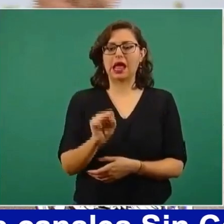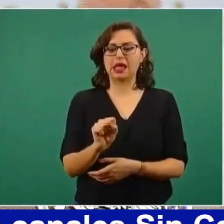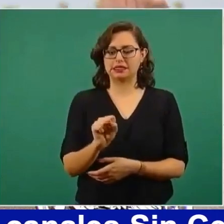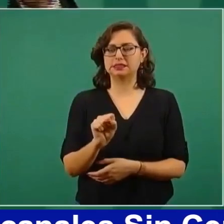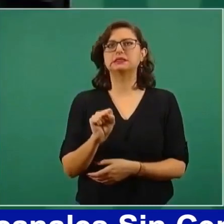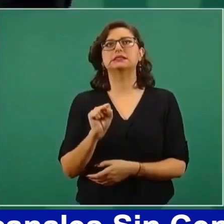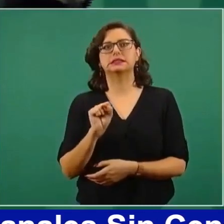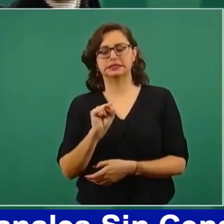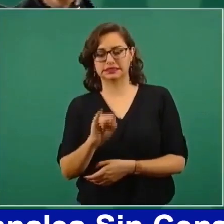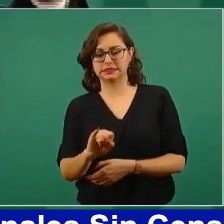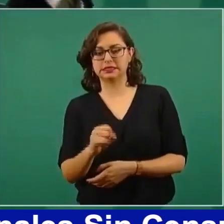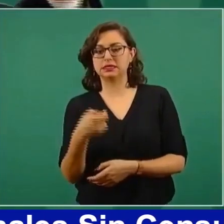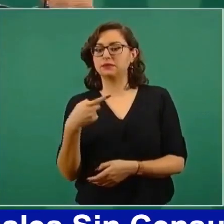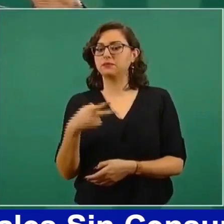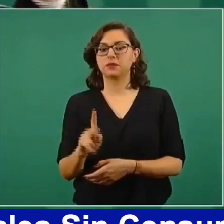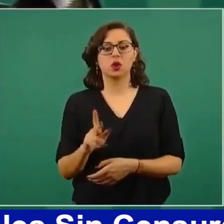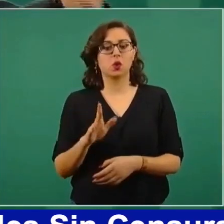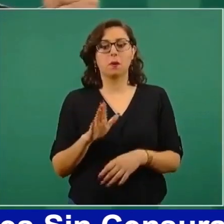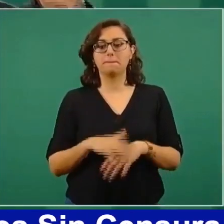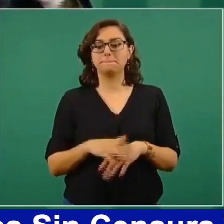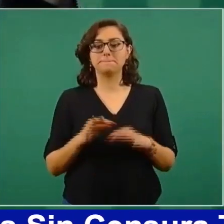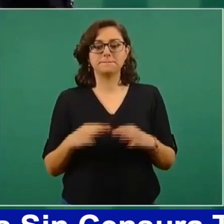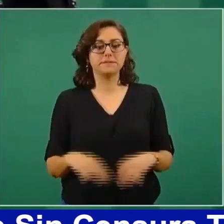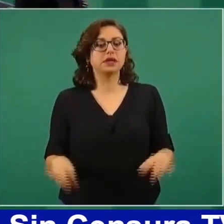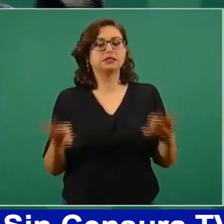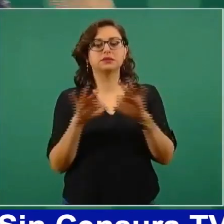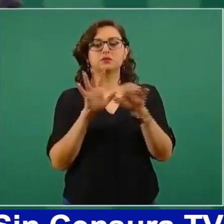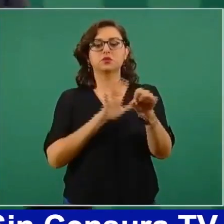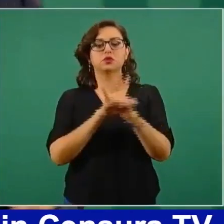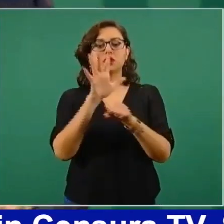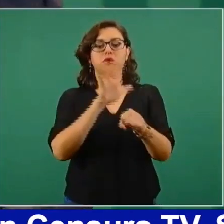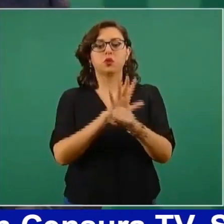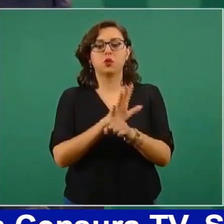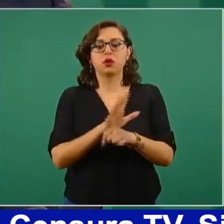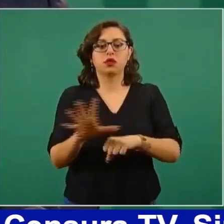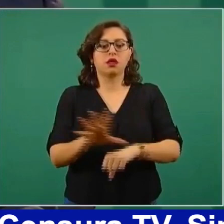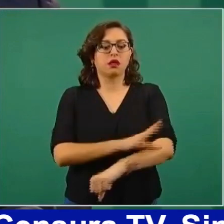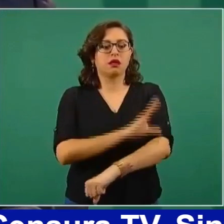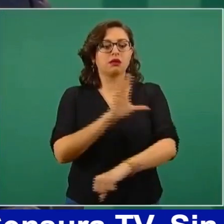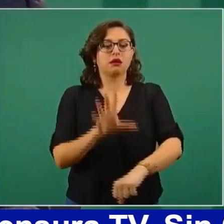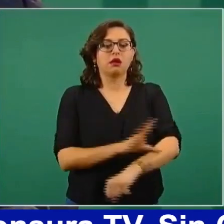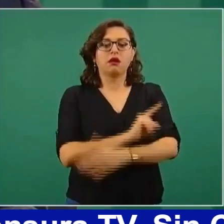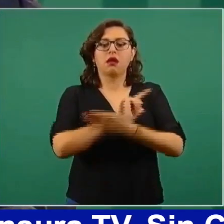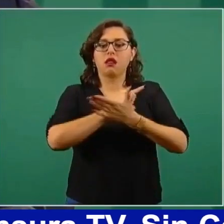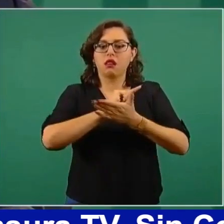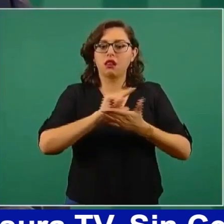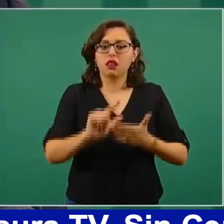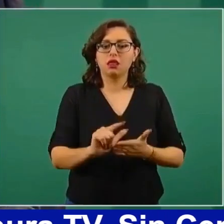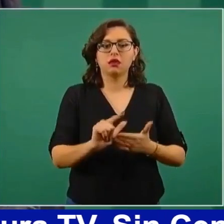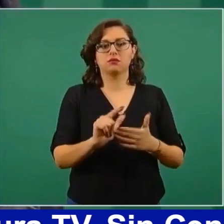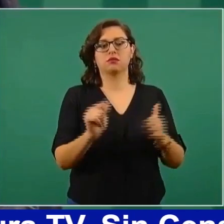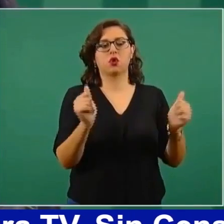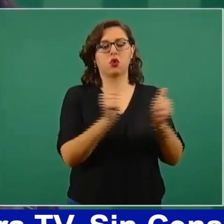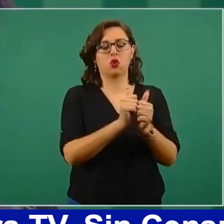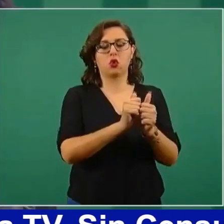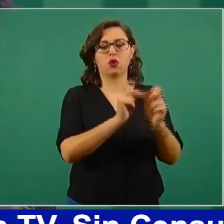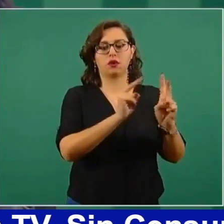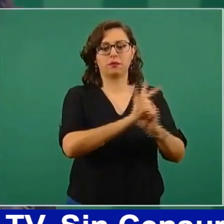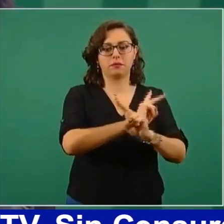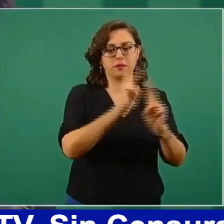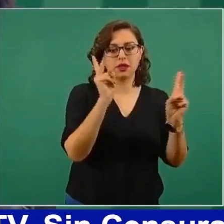con Salinas y luego que se consumó con la llamada reforma energética.